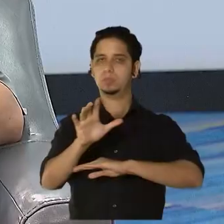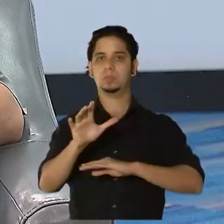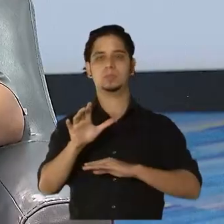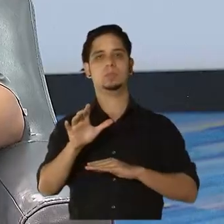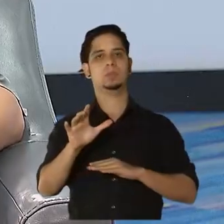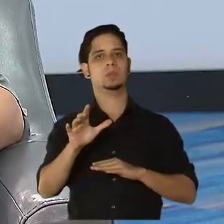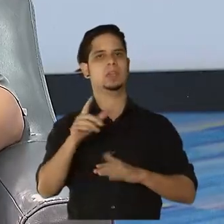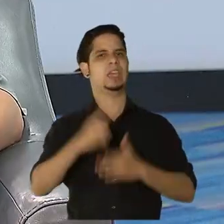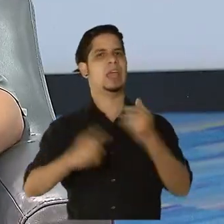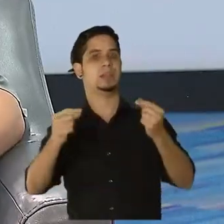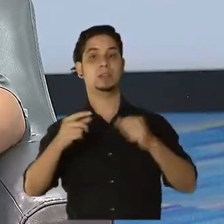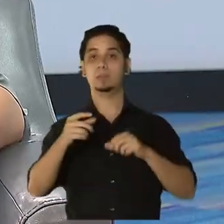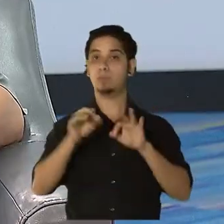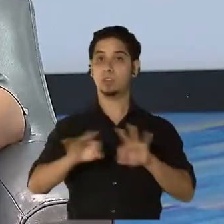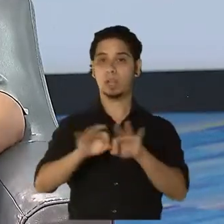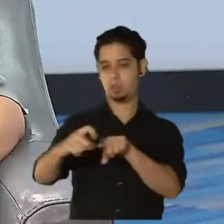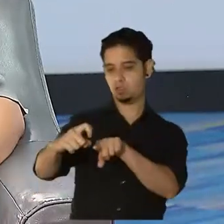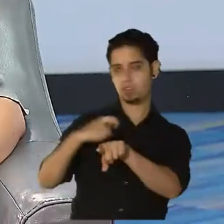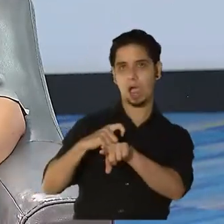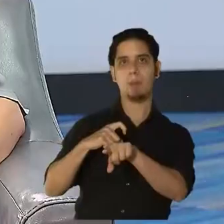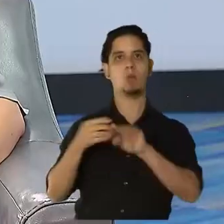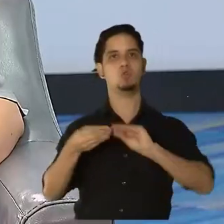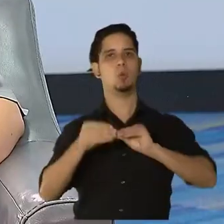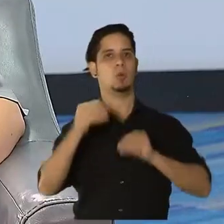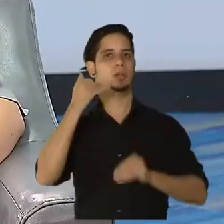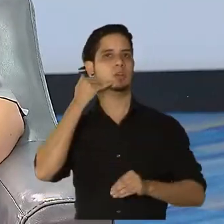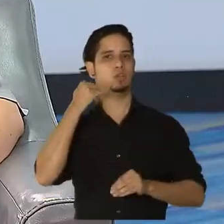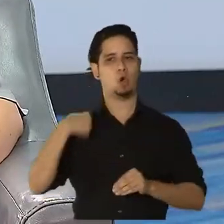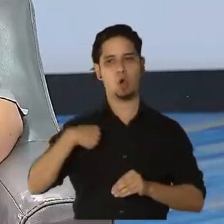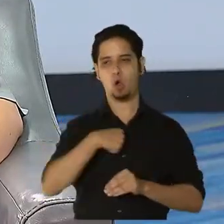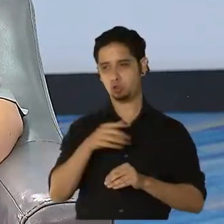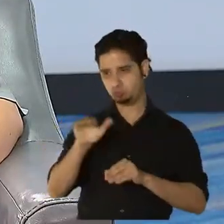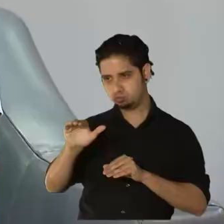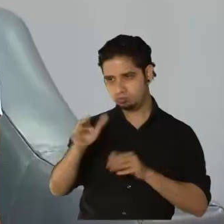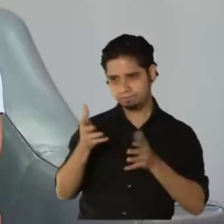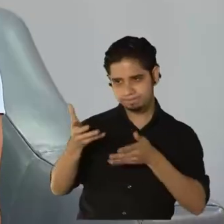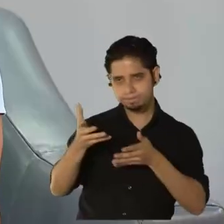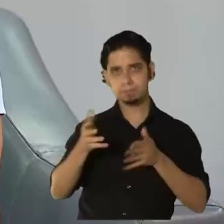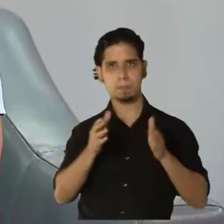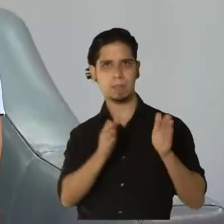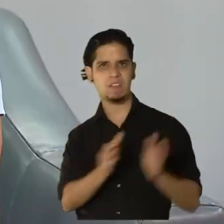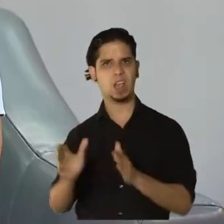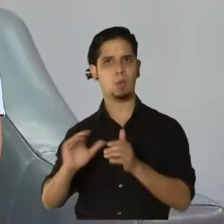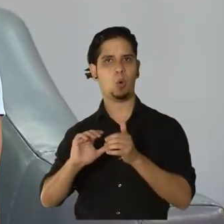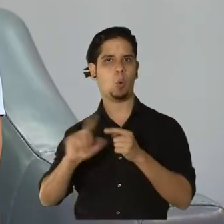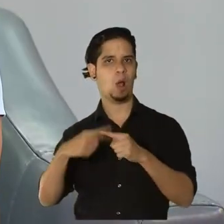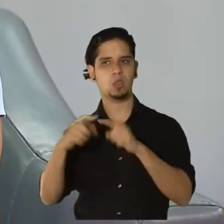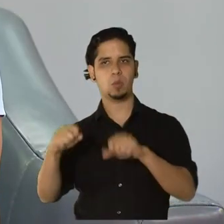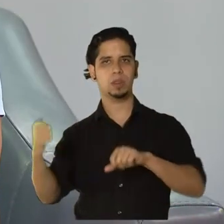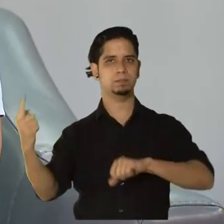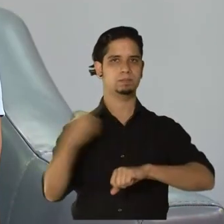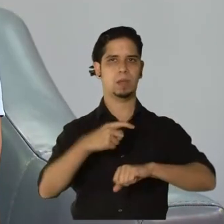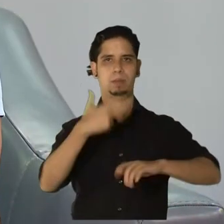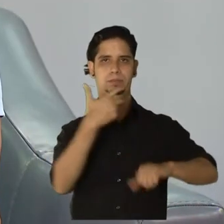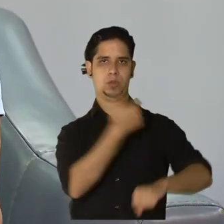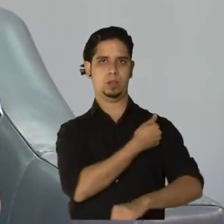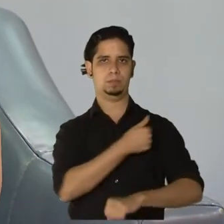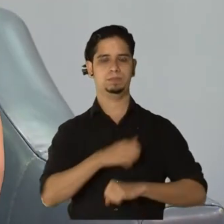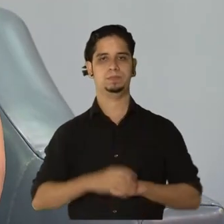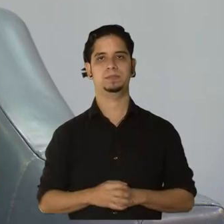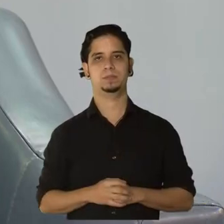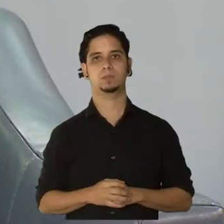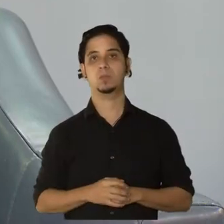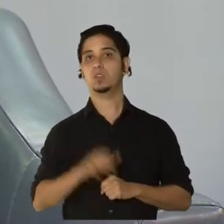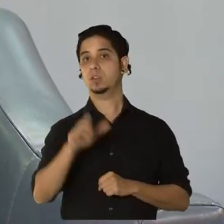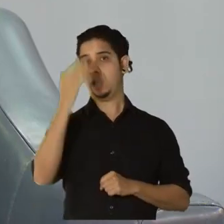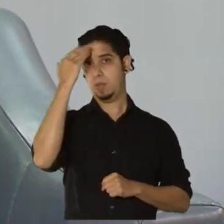llaman, nos dan su número y planificamos cómo se pueden vacunar. Bueno, y como miembro de la coalición científica, sé que